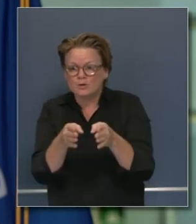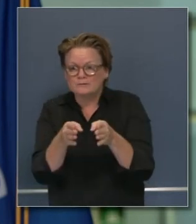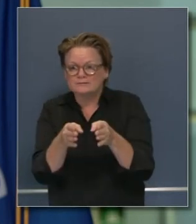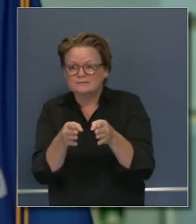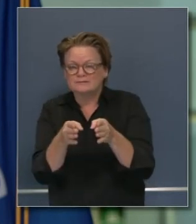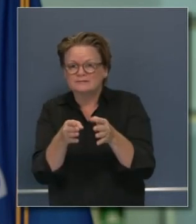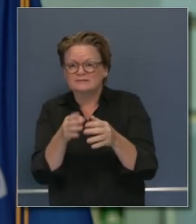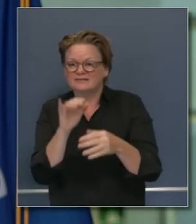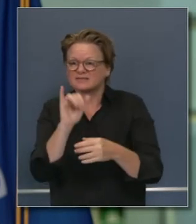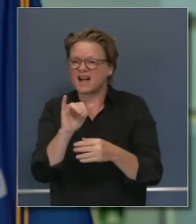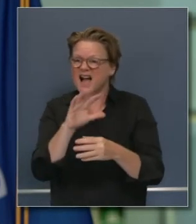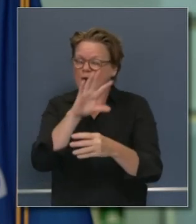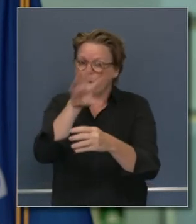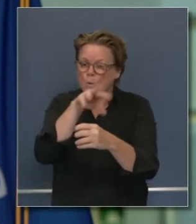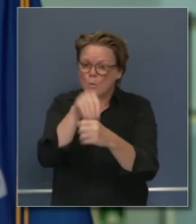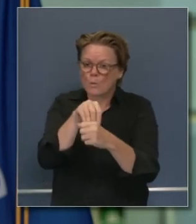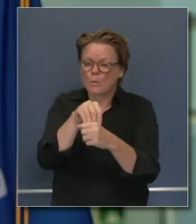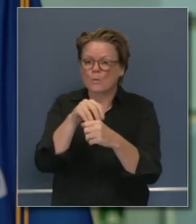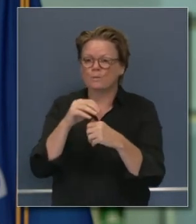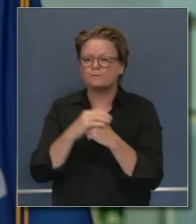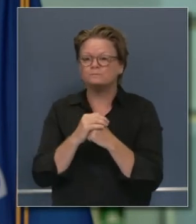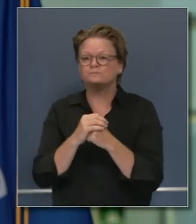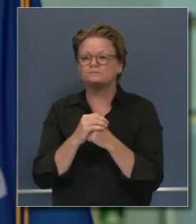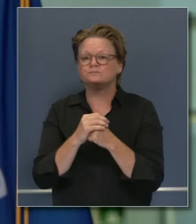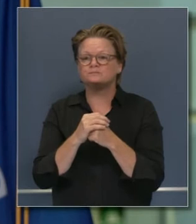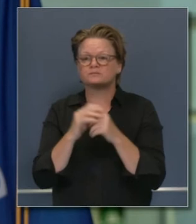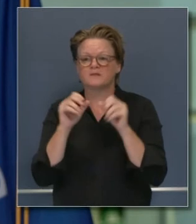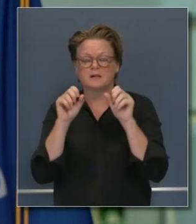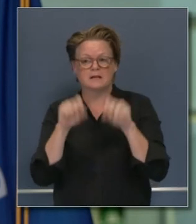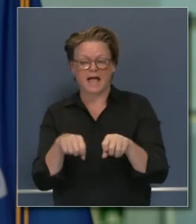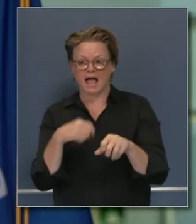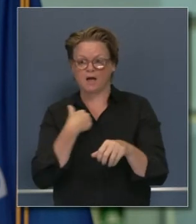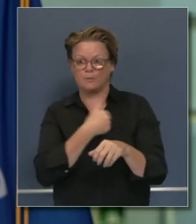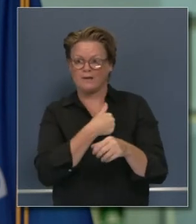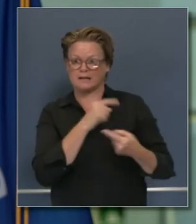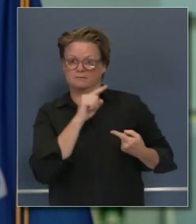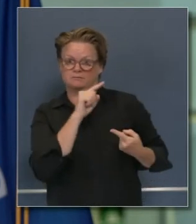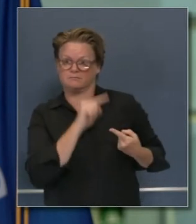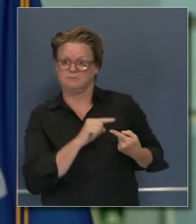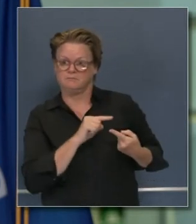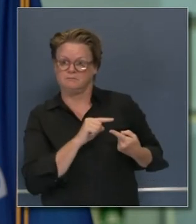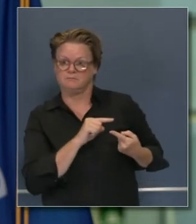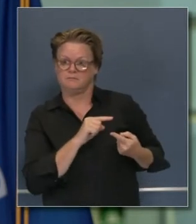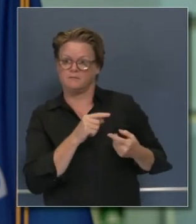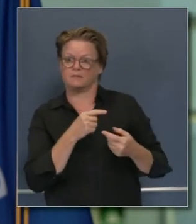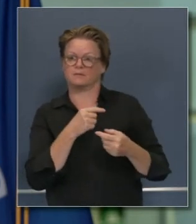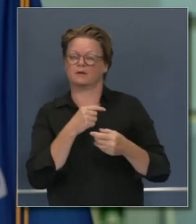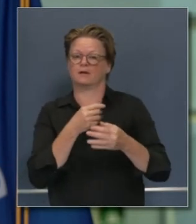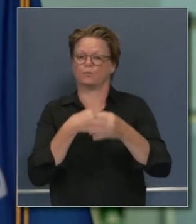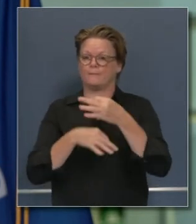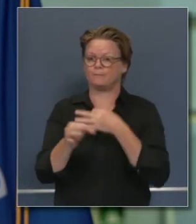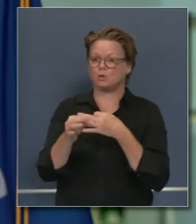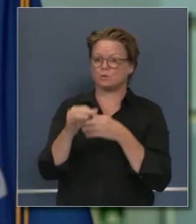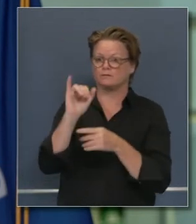que es un contrato en California pero queremos extender estos gastos que serán reembolsados a un costo más bajo en